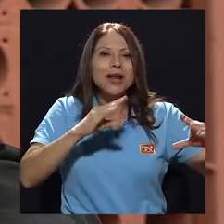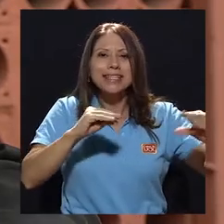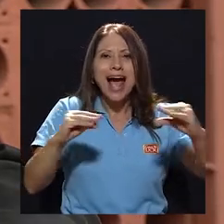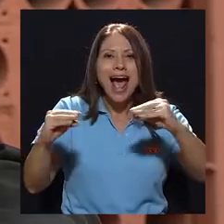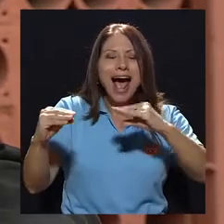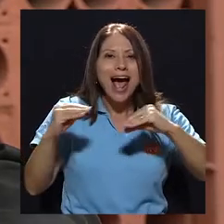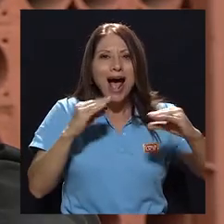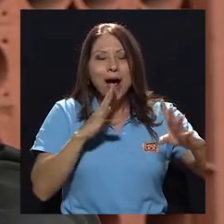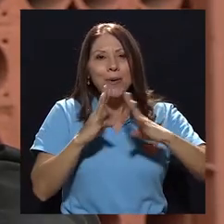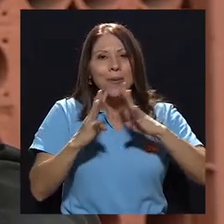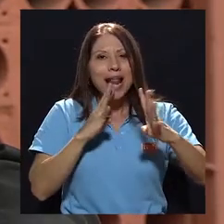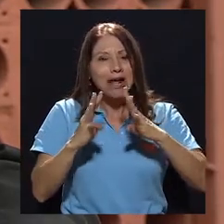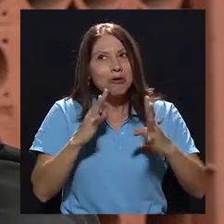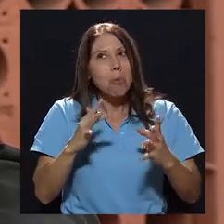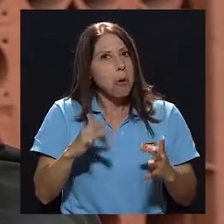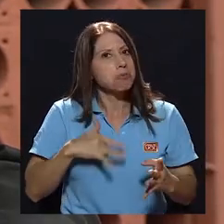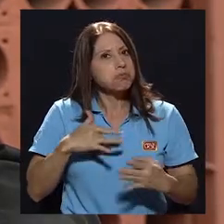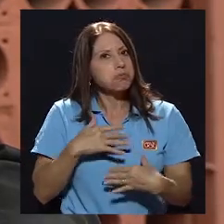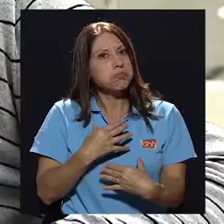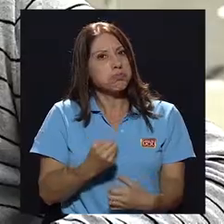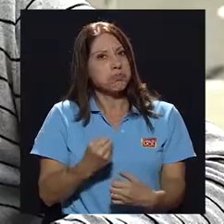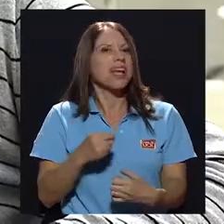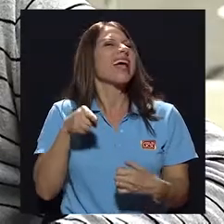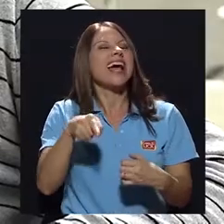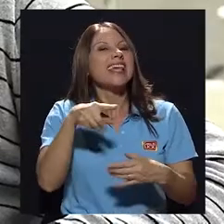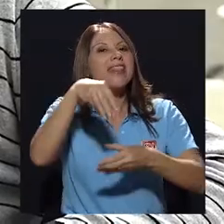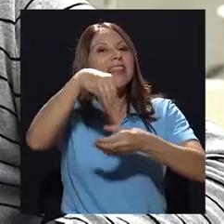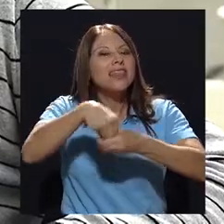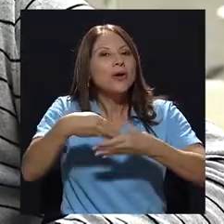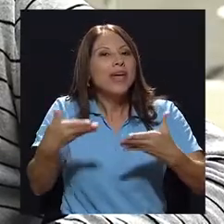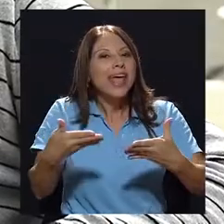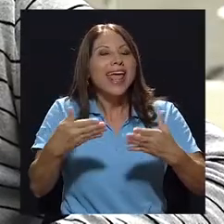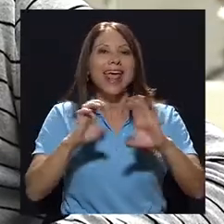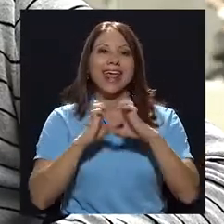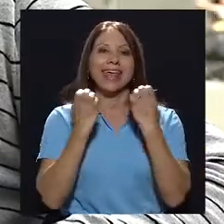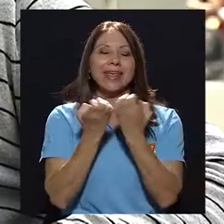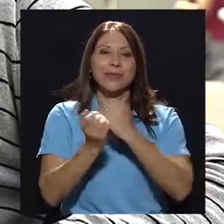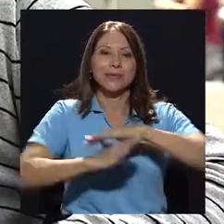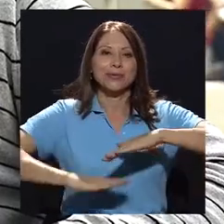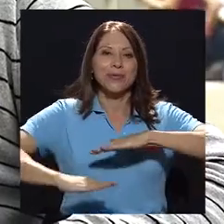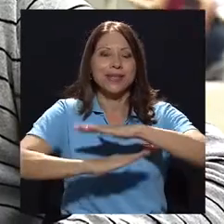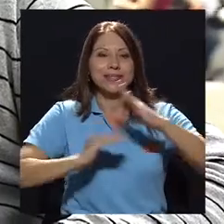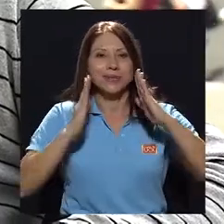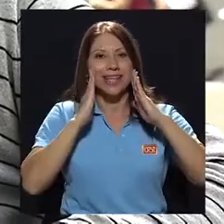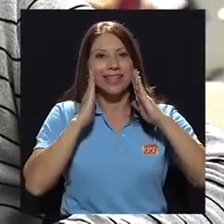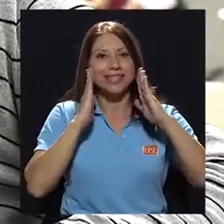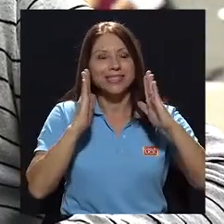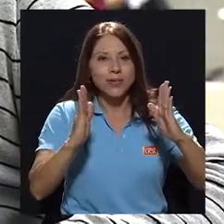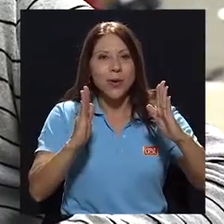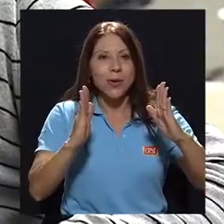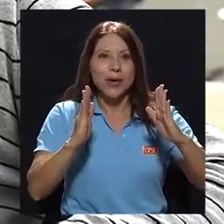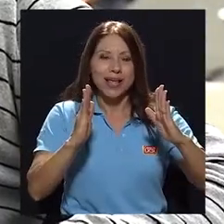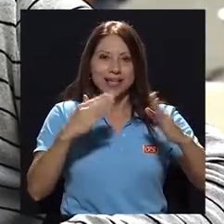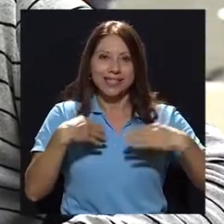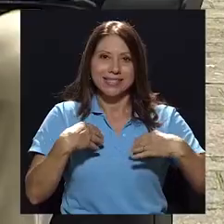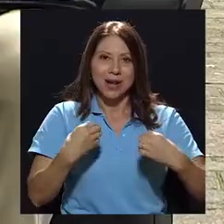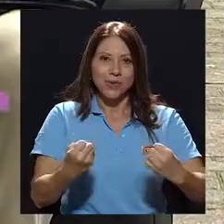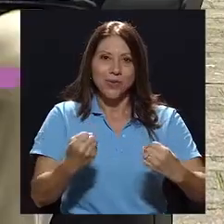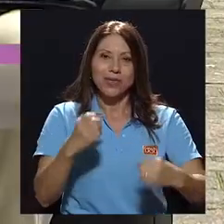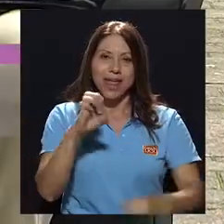de una manera muy familiar, los equipos básicos de atención integral en salud, los eváis.